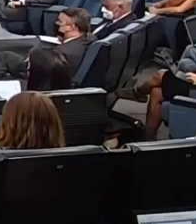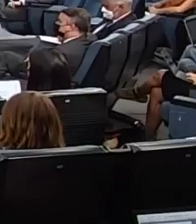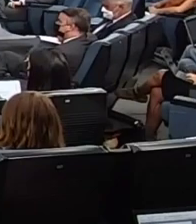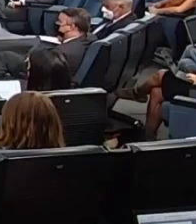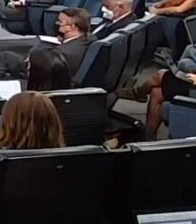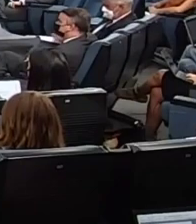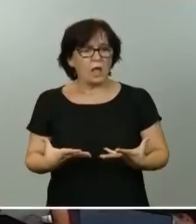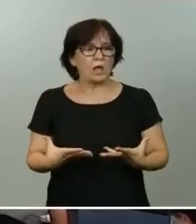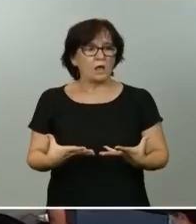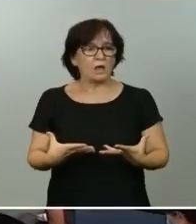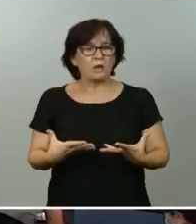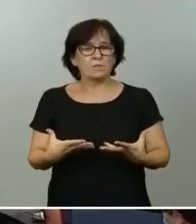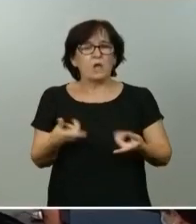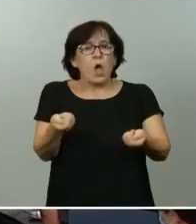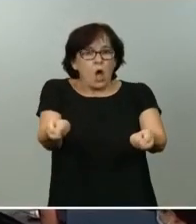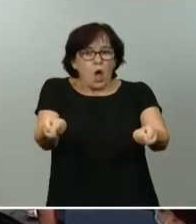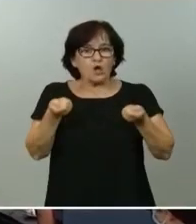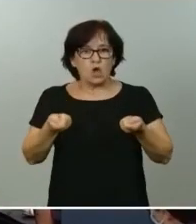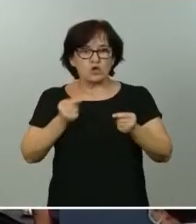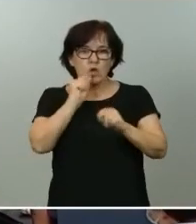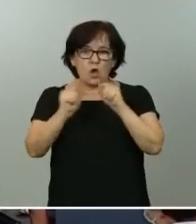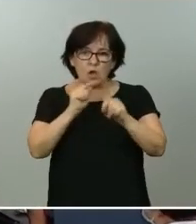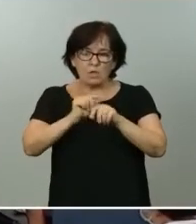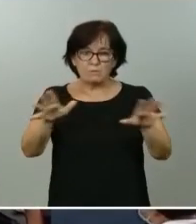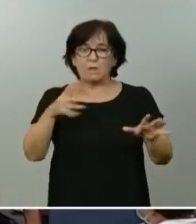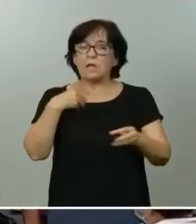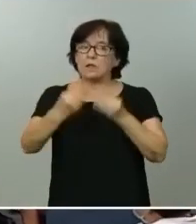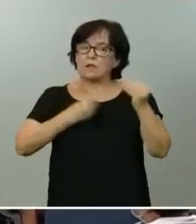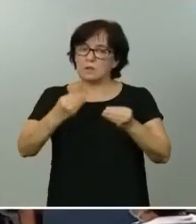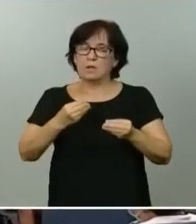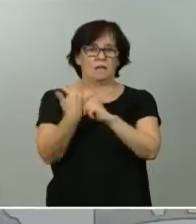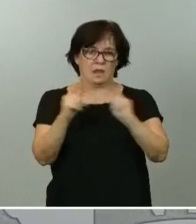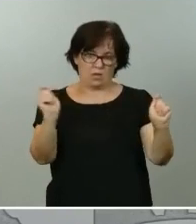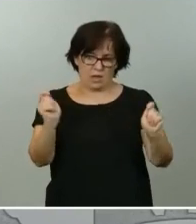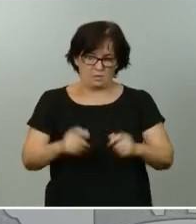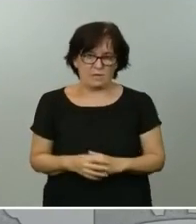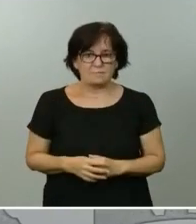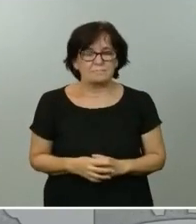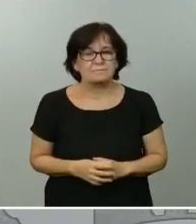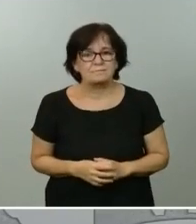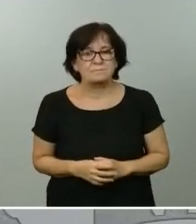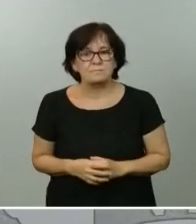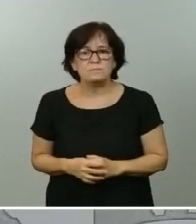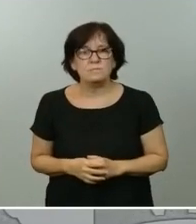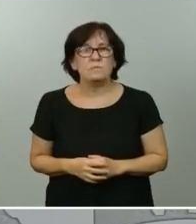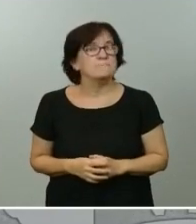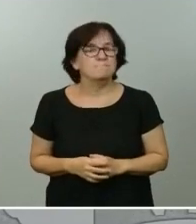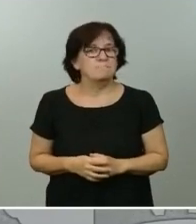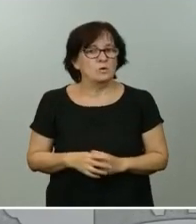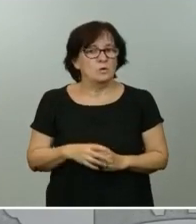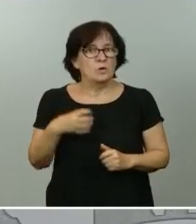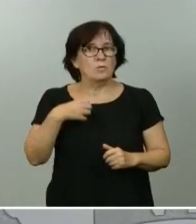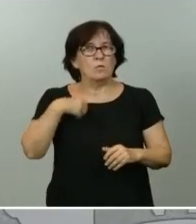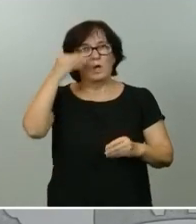pero consideró que no debe generarse un miedo que paralice e impida actuar. Pero no podemos permitir que la